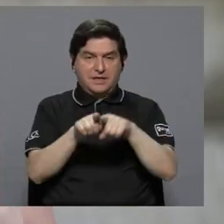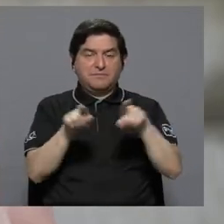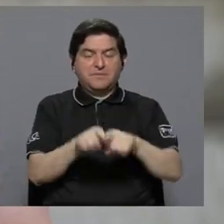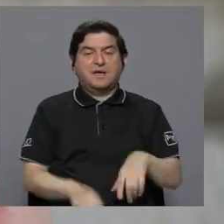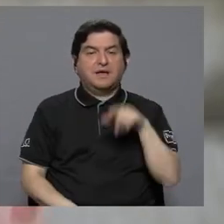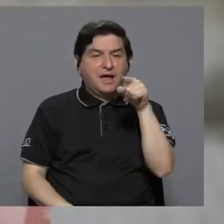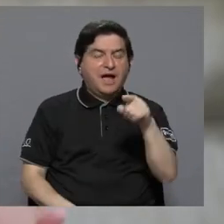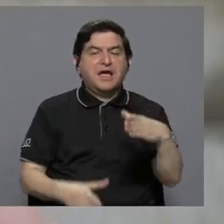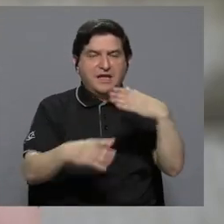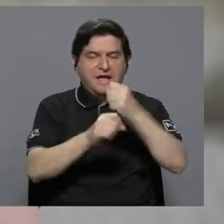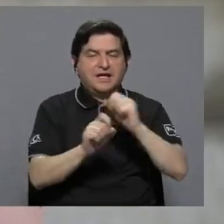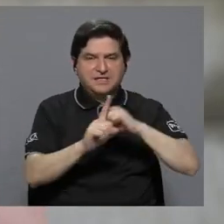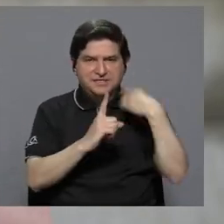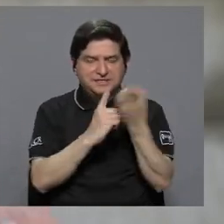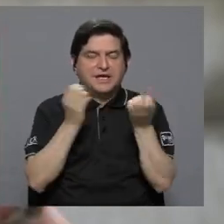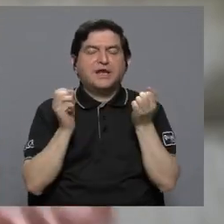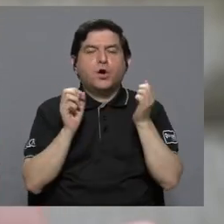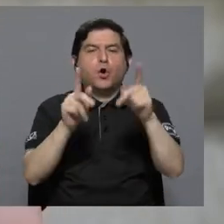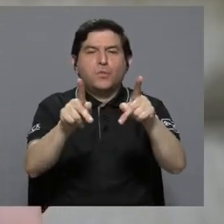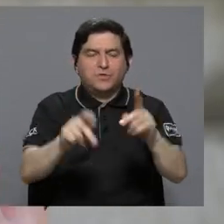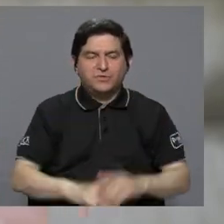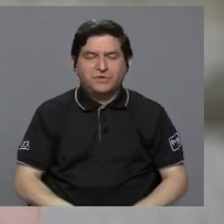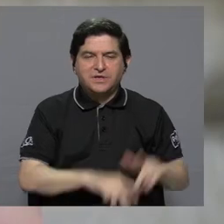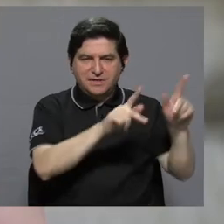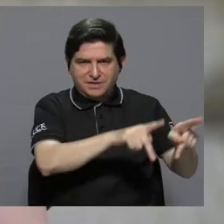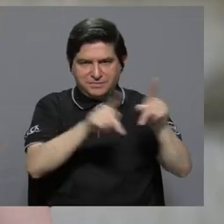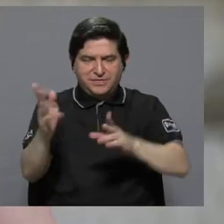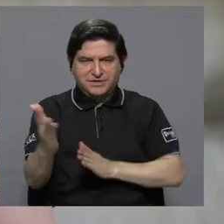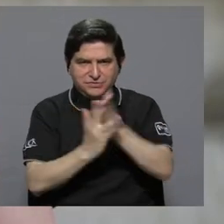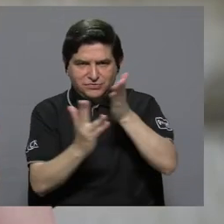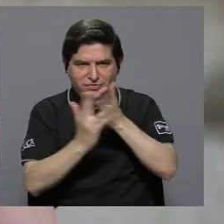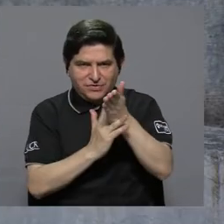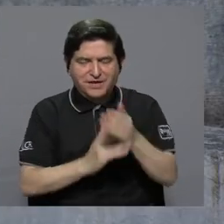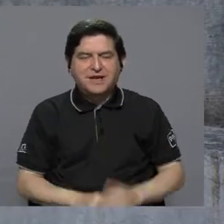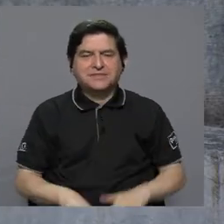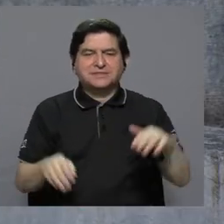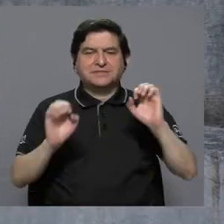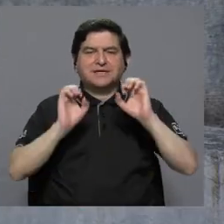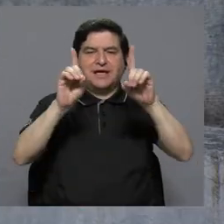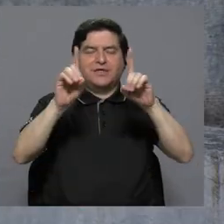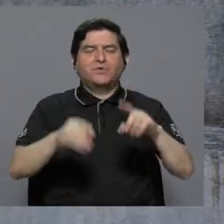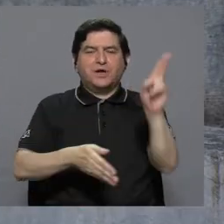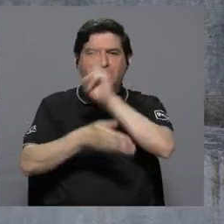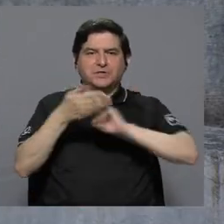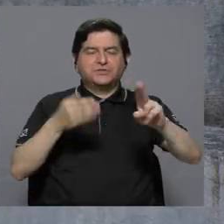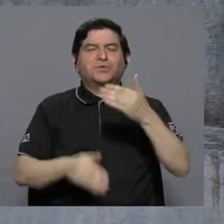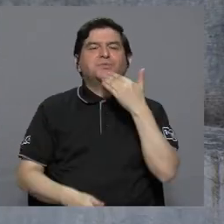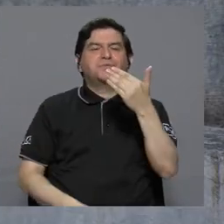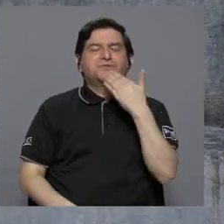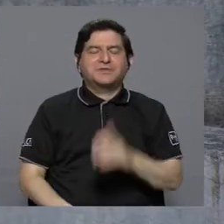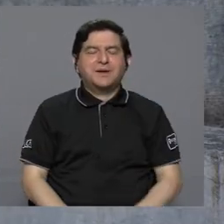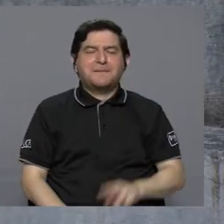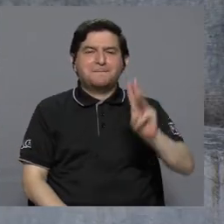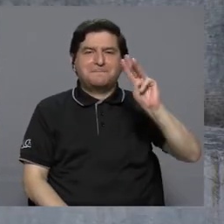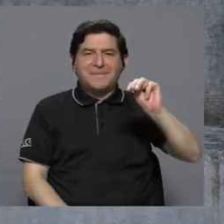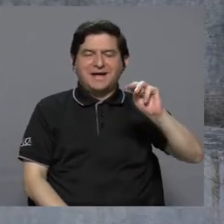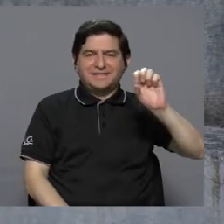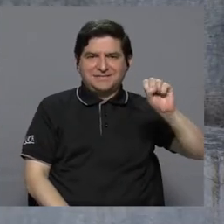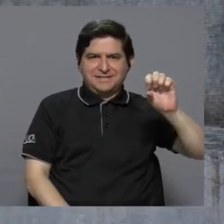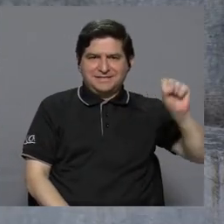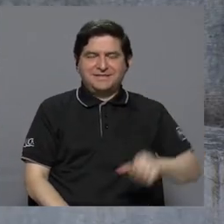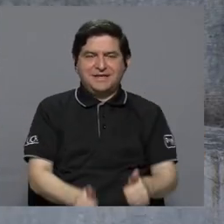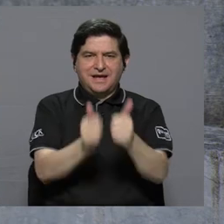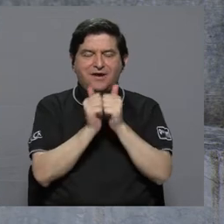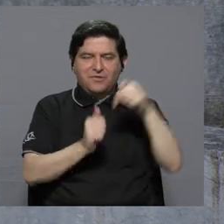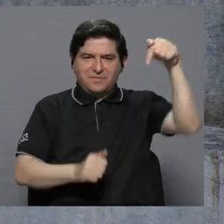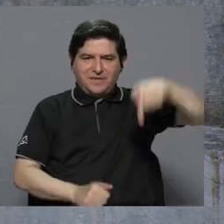Poderle dar esa posibilidad a que las personas accedan a la educación superior. Muchísimas gracias. Doña Magda Sandi Sandi nos acompañó